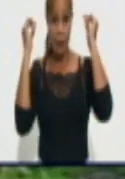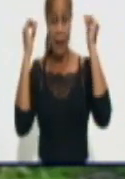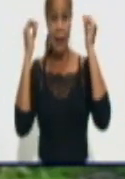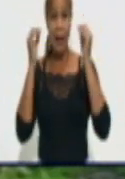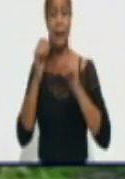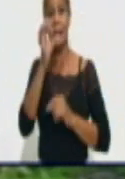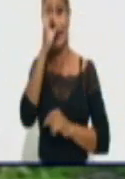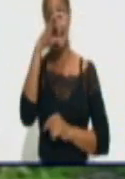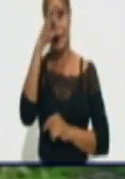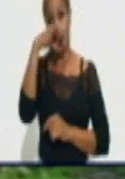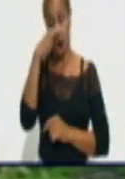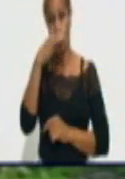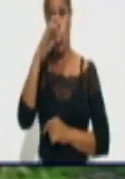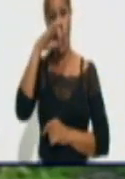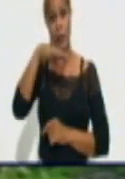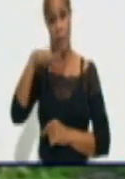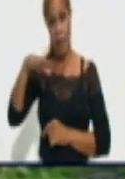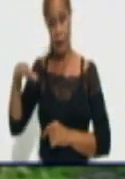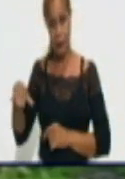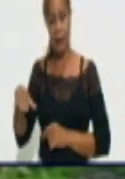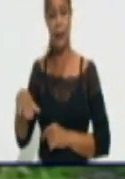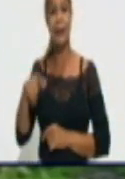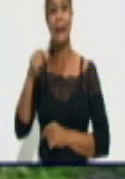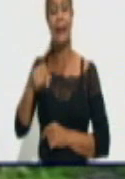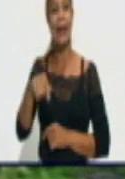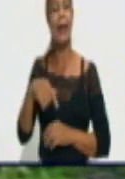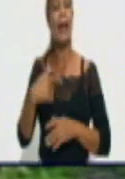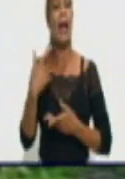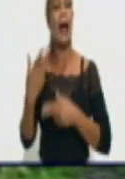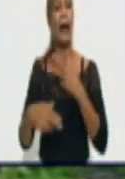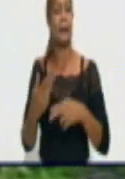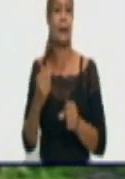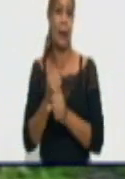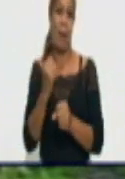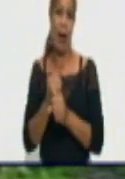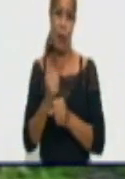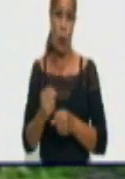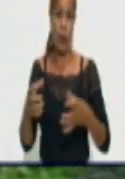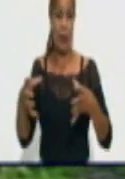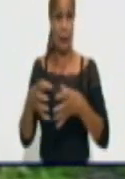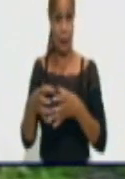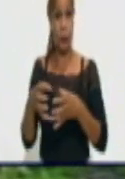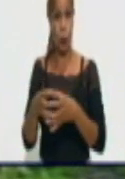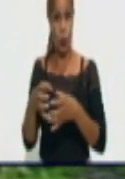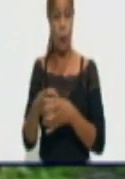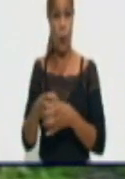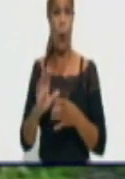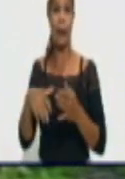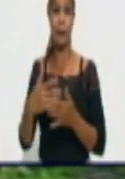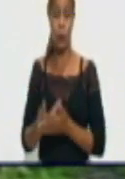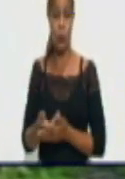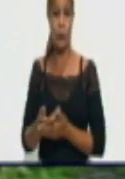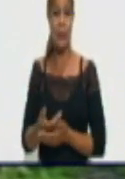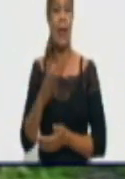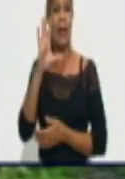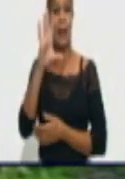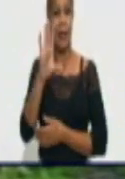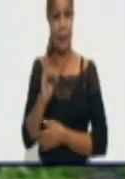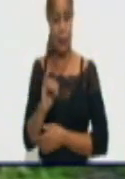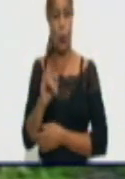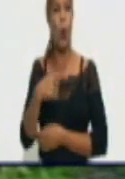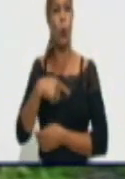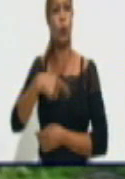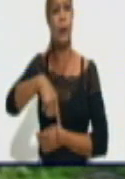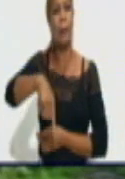que formó parte de ese equipo de valientes, que en algún momento le dijo, vaya usted para el aislamiento,